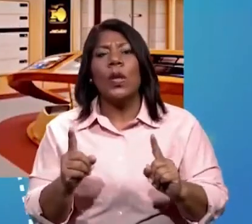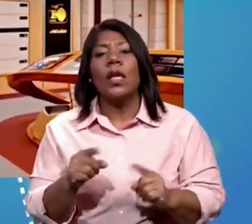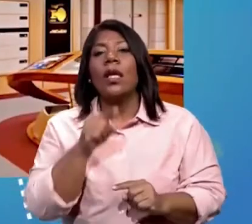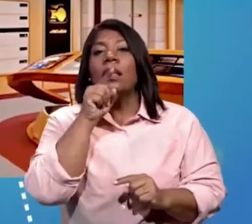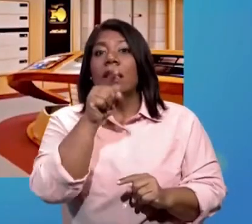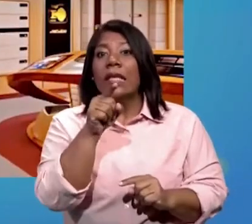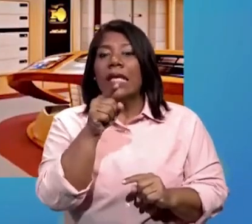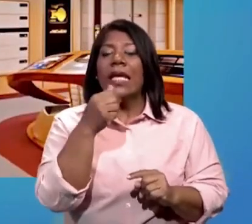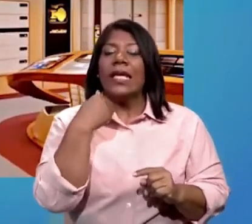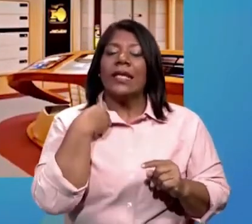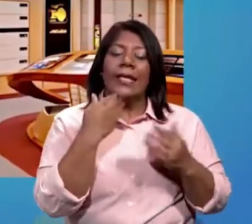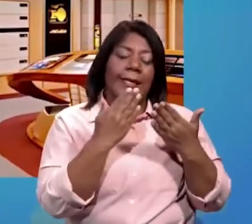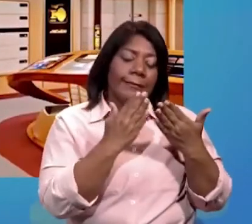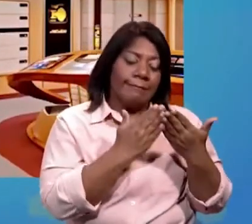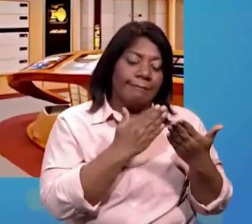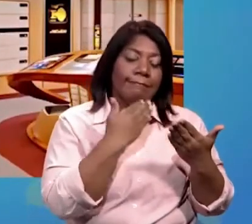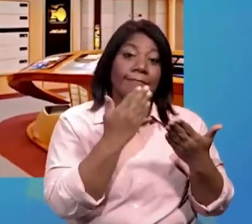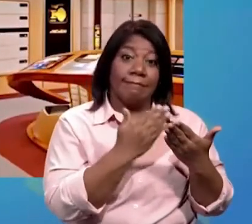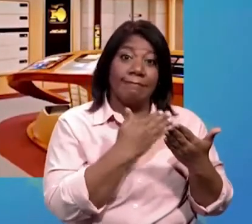hábito de la lectura,